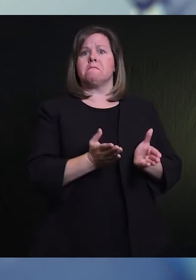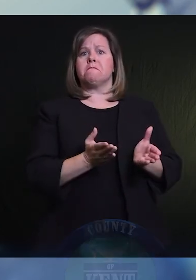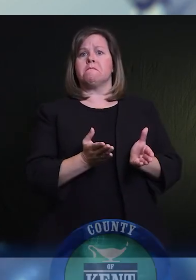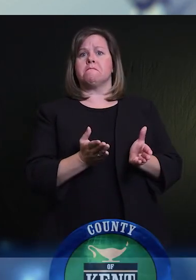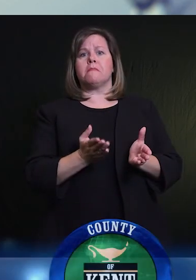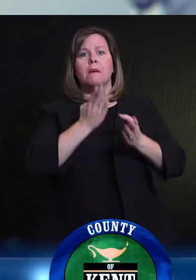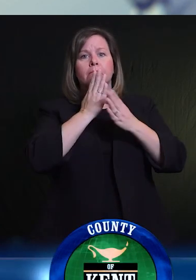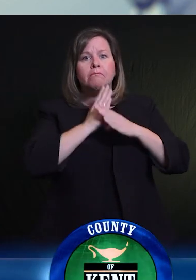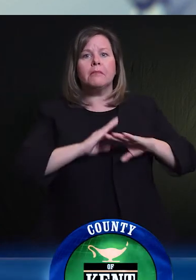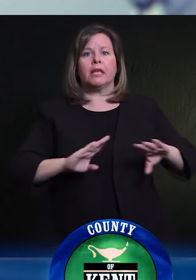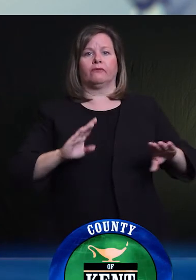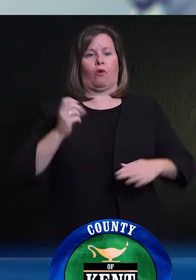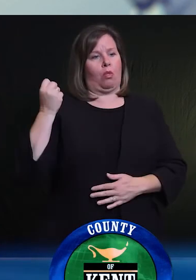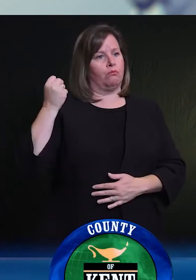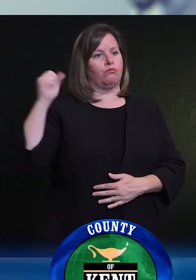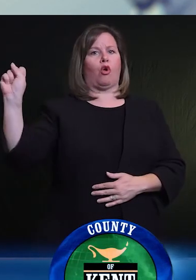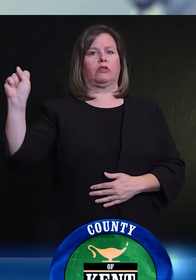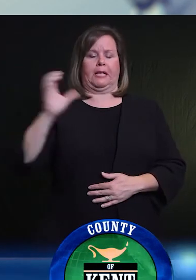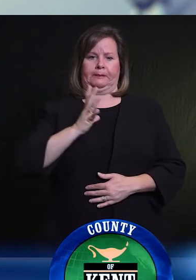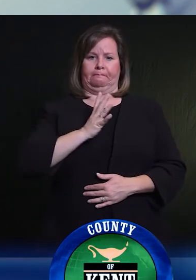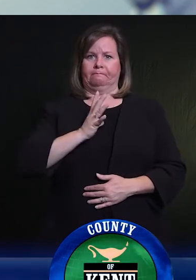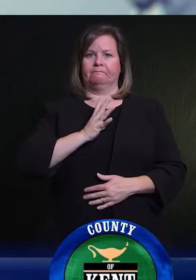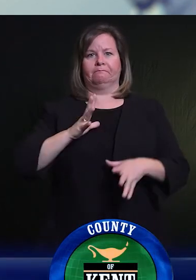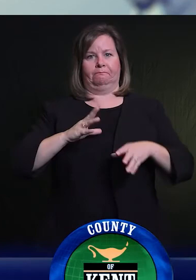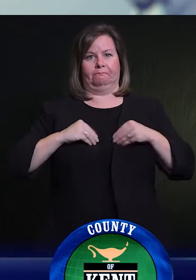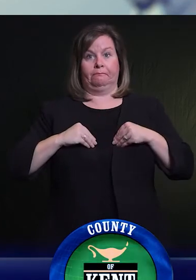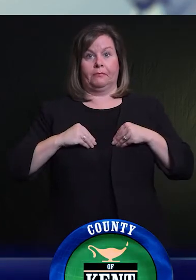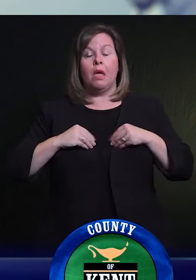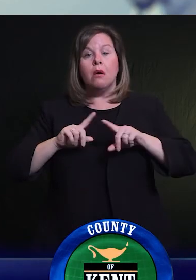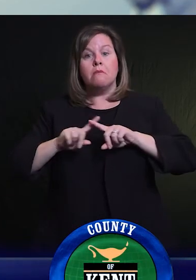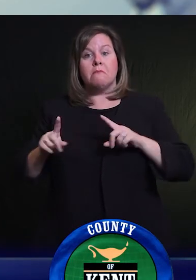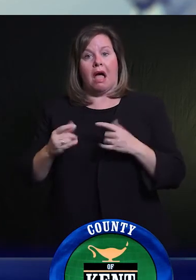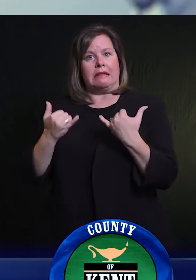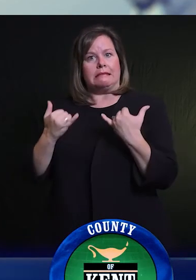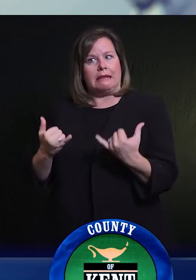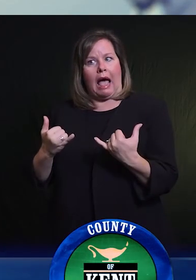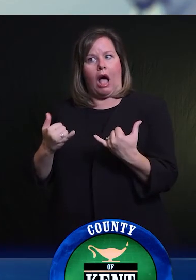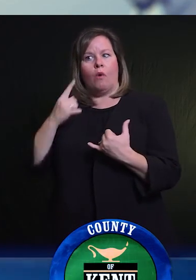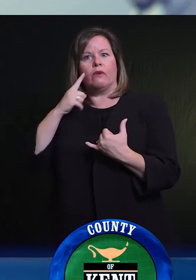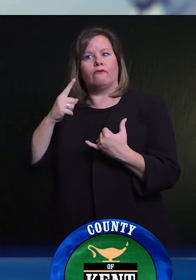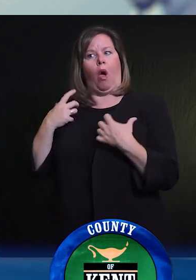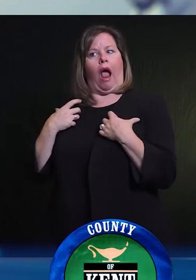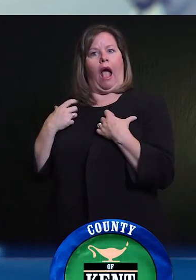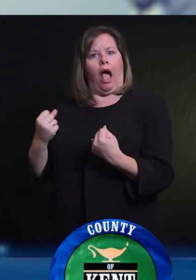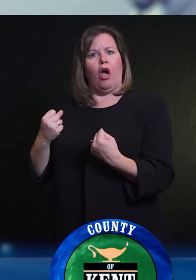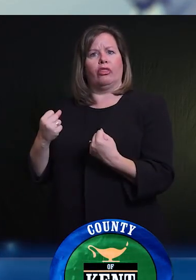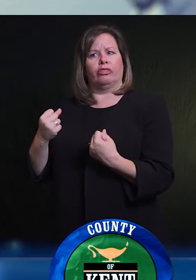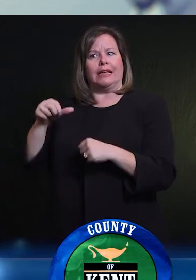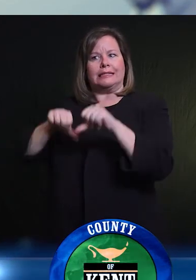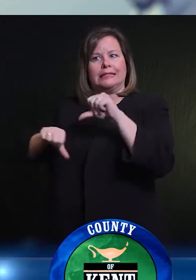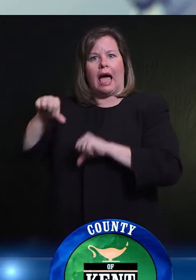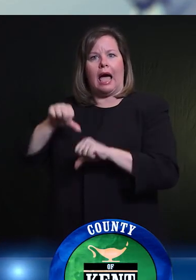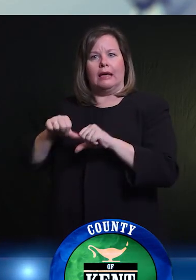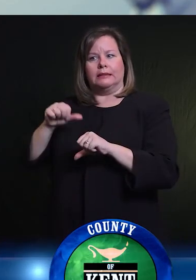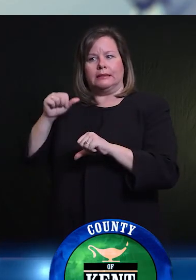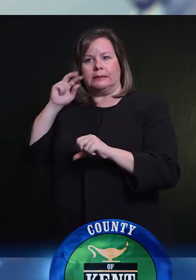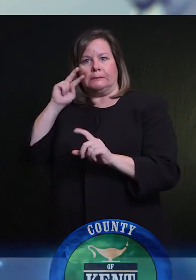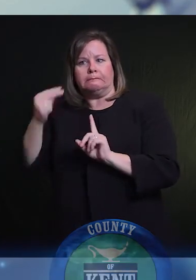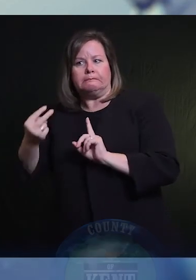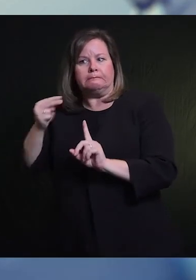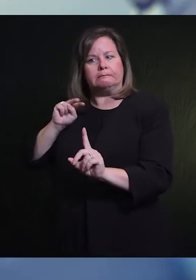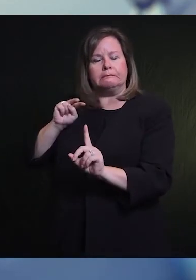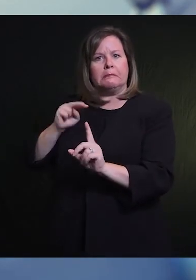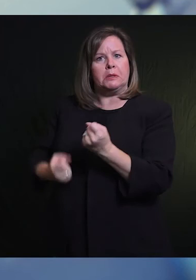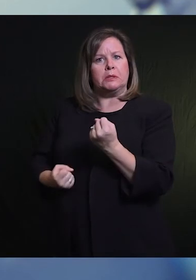una perspectiva de ciencia de la salud pública durante una pandemia como esta. Al menos en lo que se refiere a las